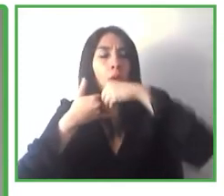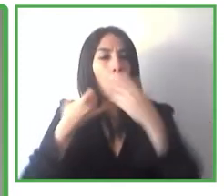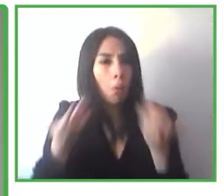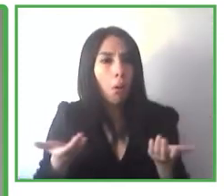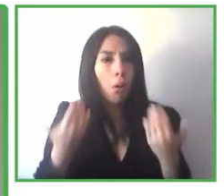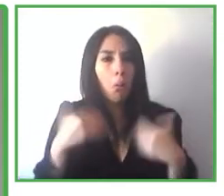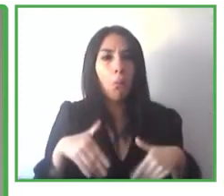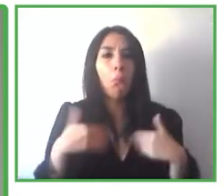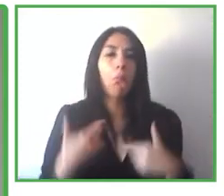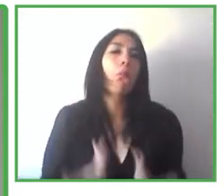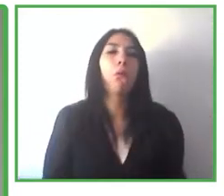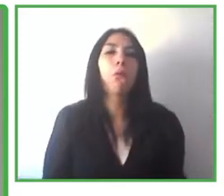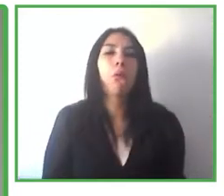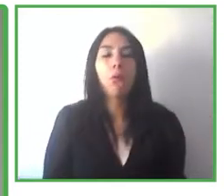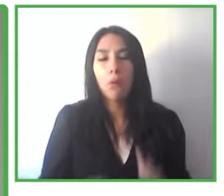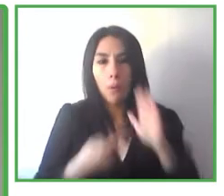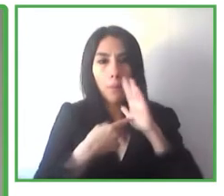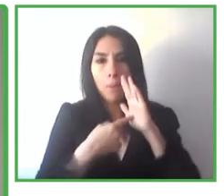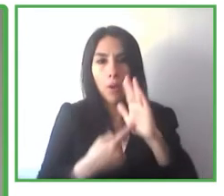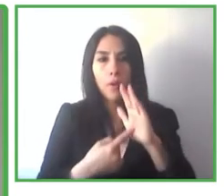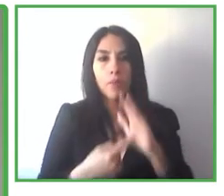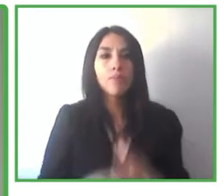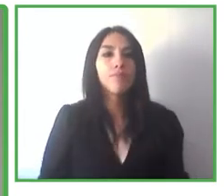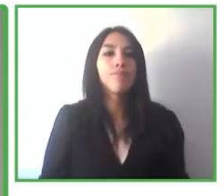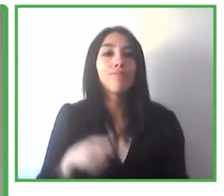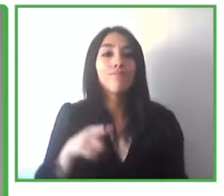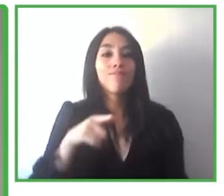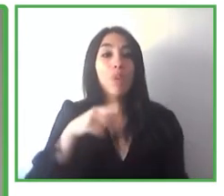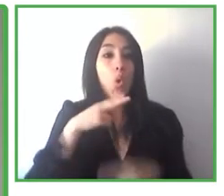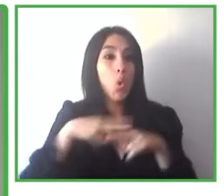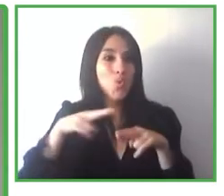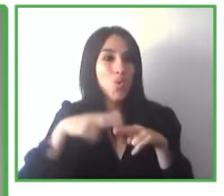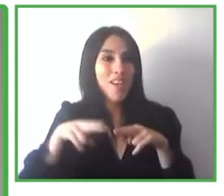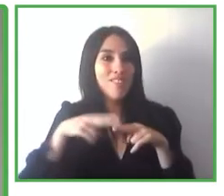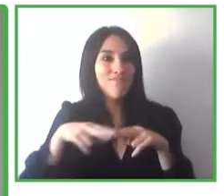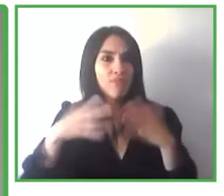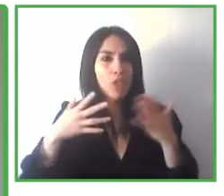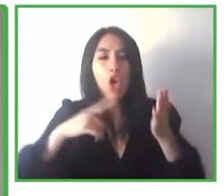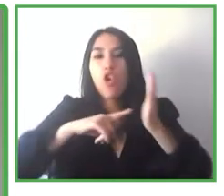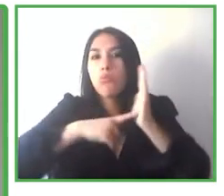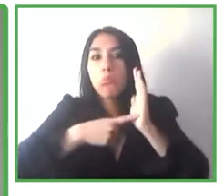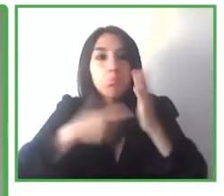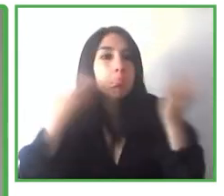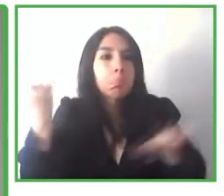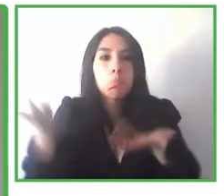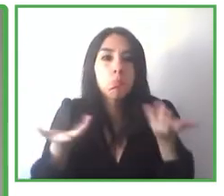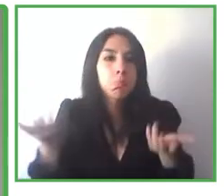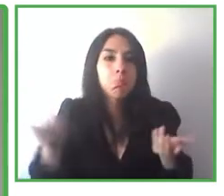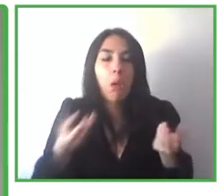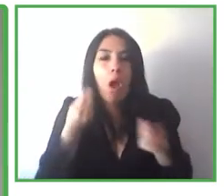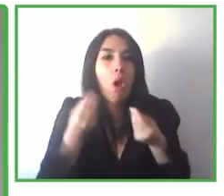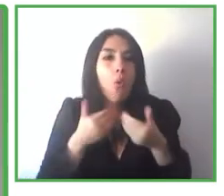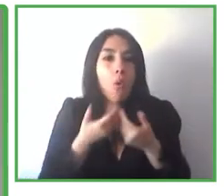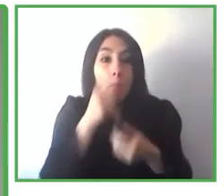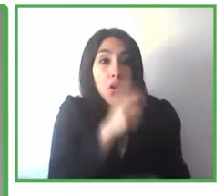aplicar tecnologías disruptivas para que puedan, para que personas con discapacidad puedan realmente utilizar un videojuego como